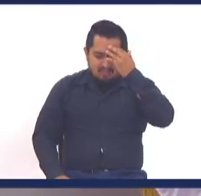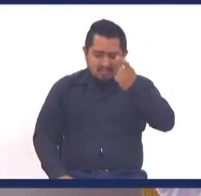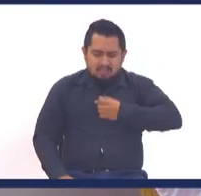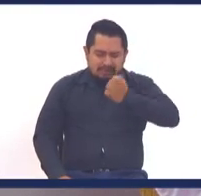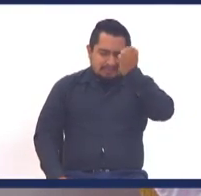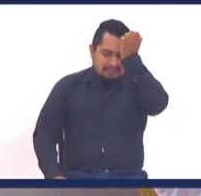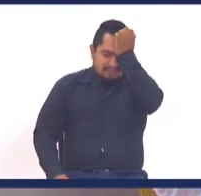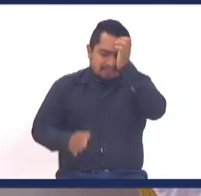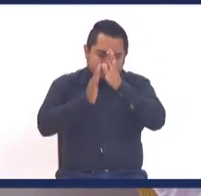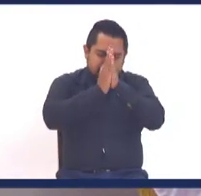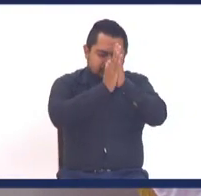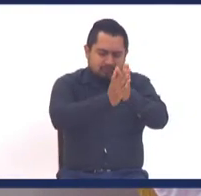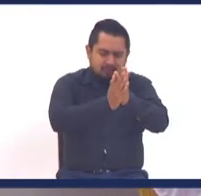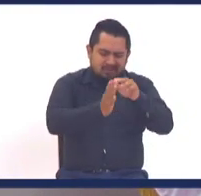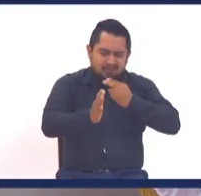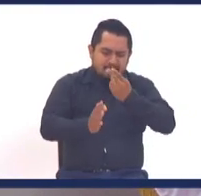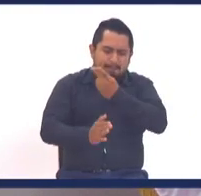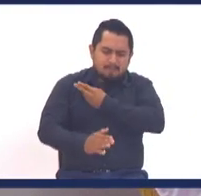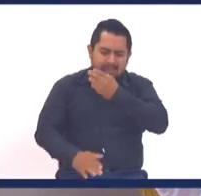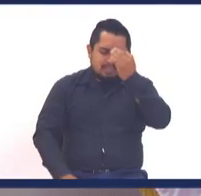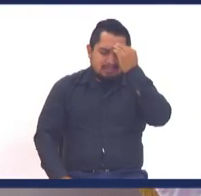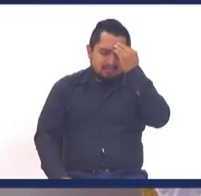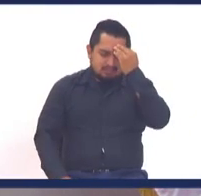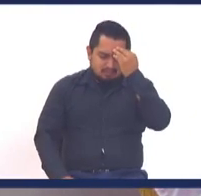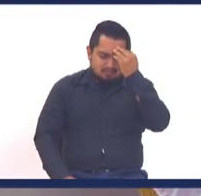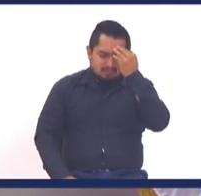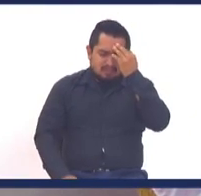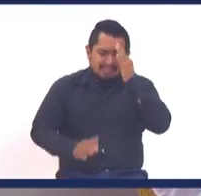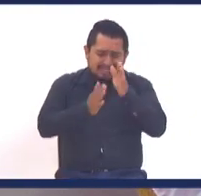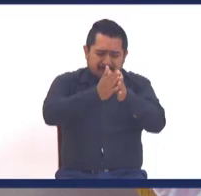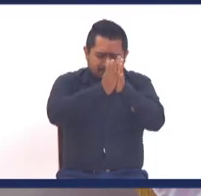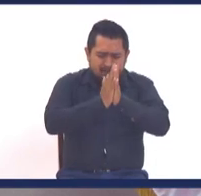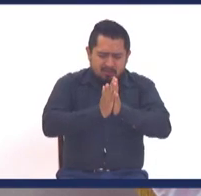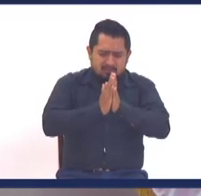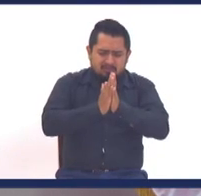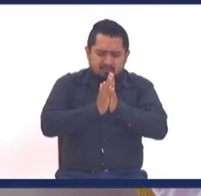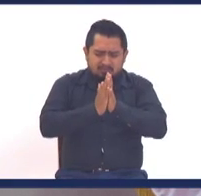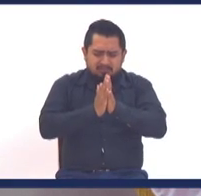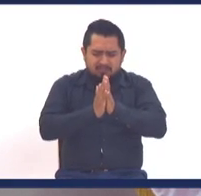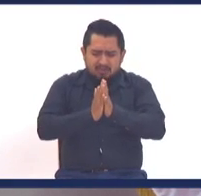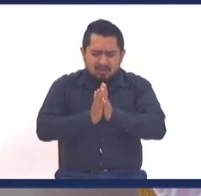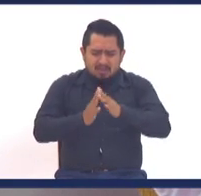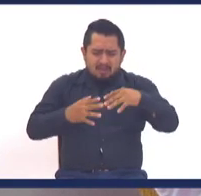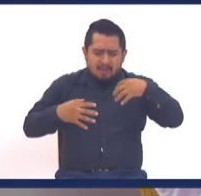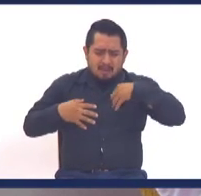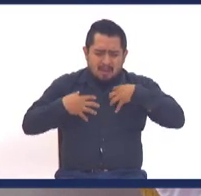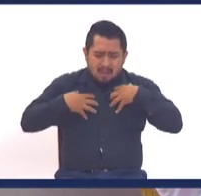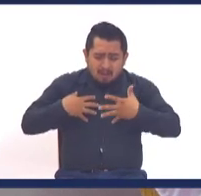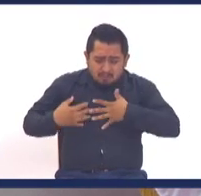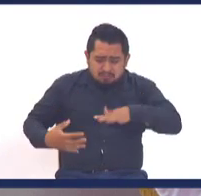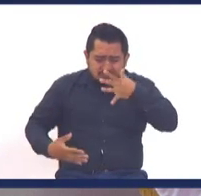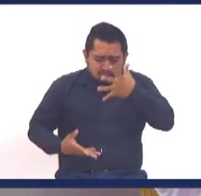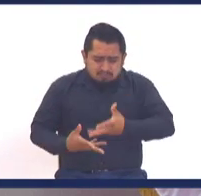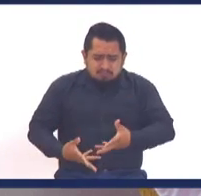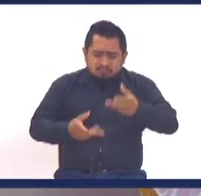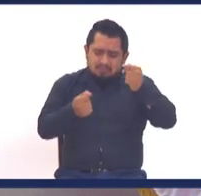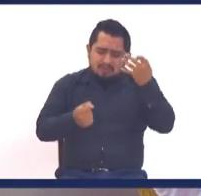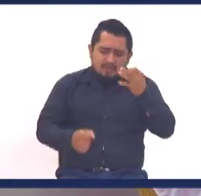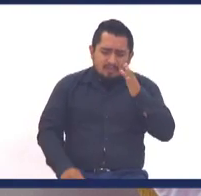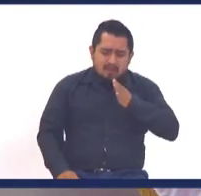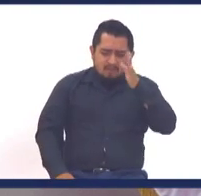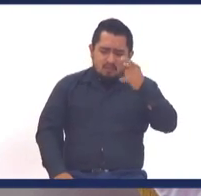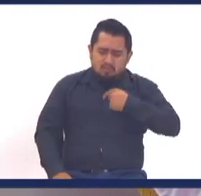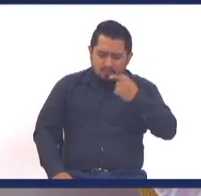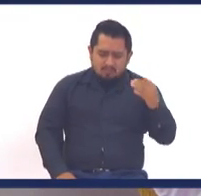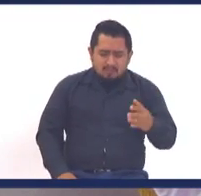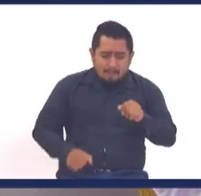me arrepiento Señor, soy pecador, perdóname, salva mi alma hoy, para cuando yo